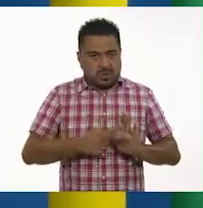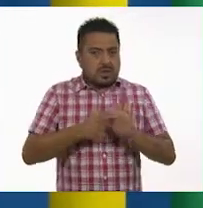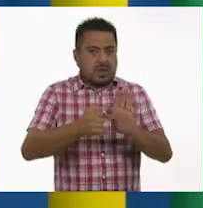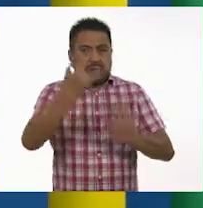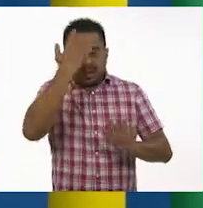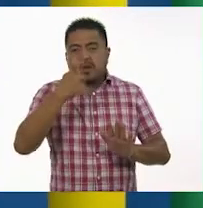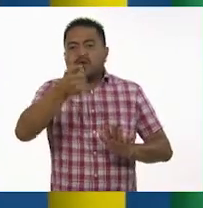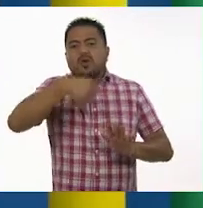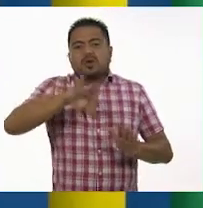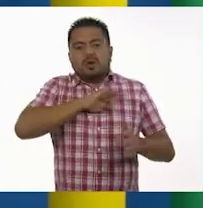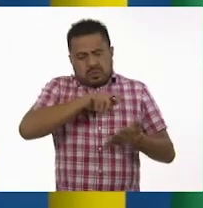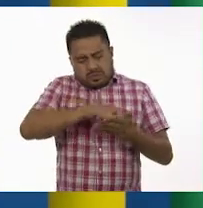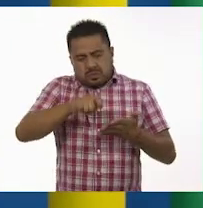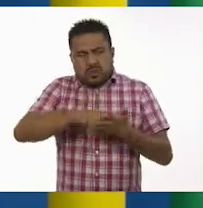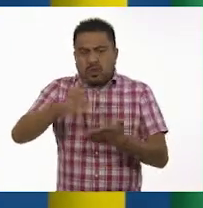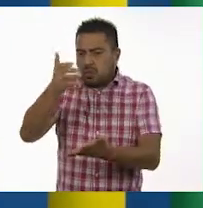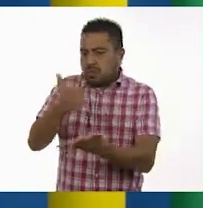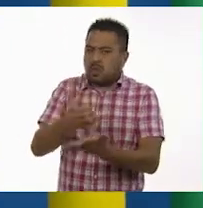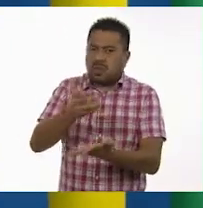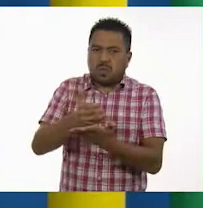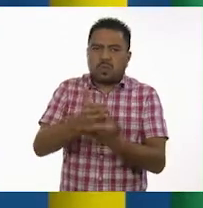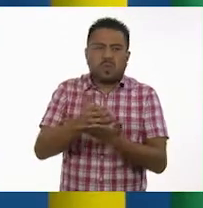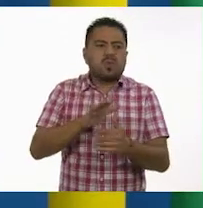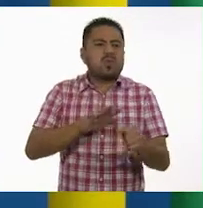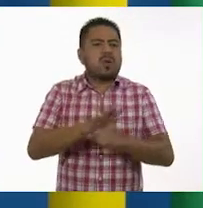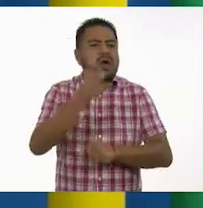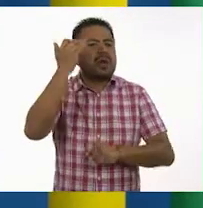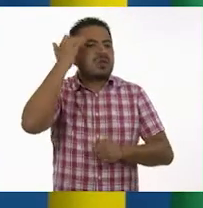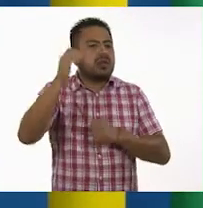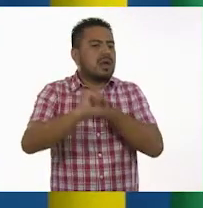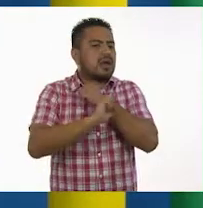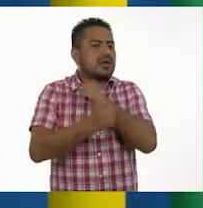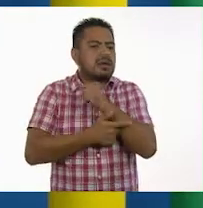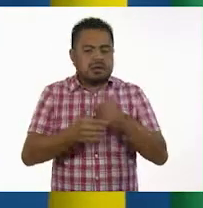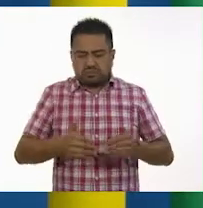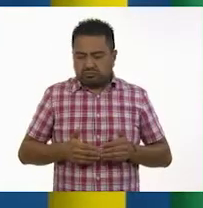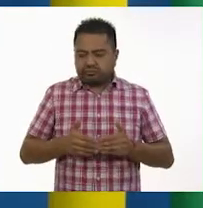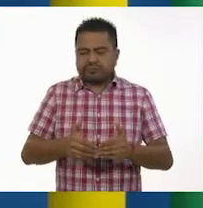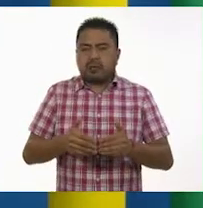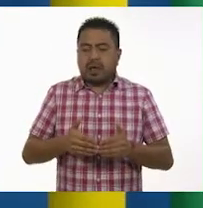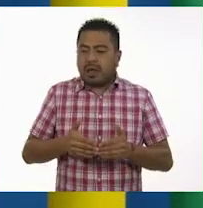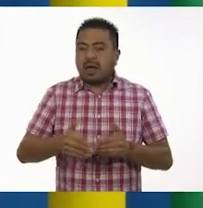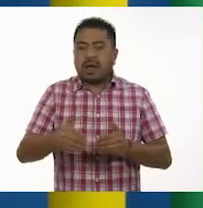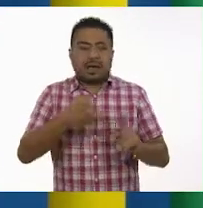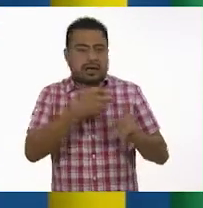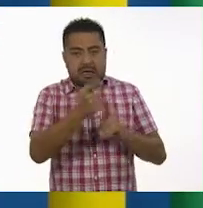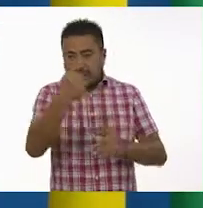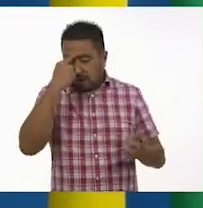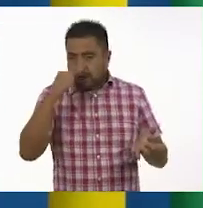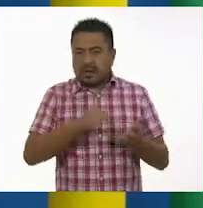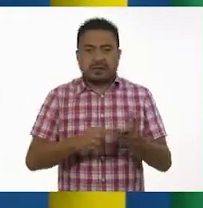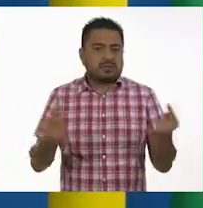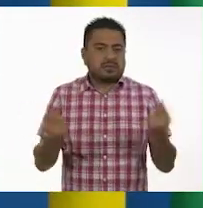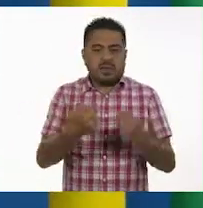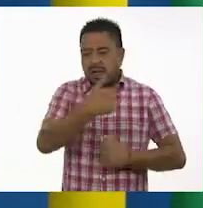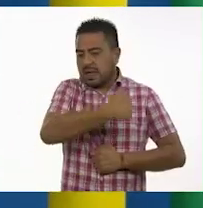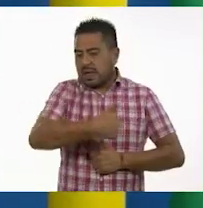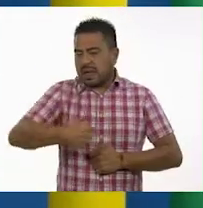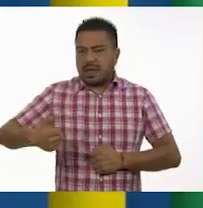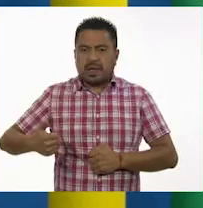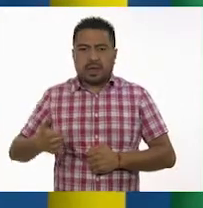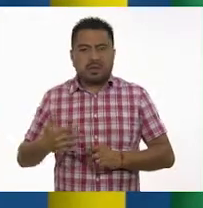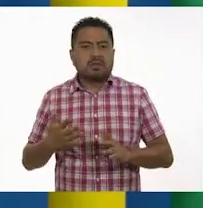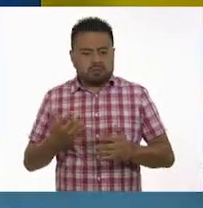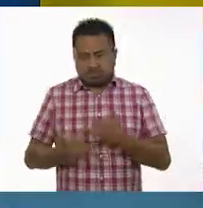van a escribir en sus cuadernos qué tiempo de gestación o embarazo es el que creen que requiere cada uno.